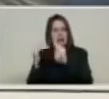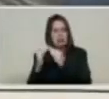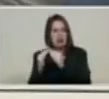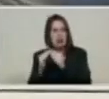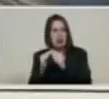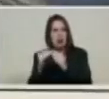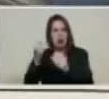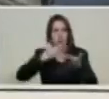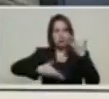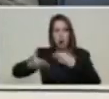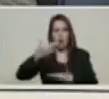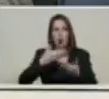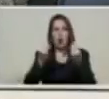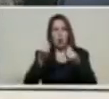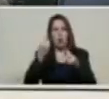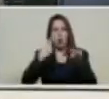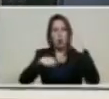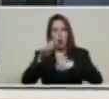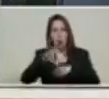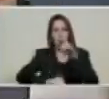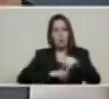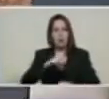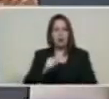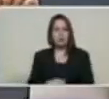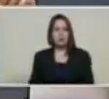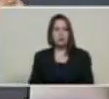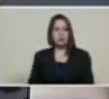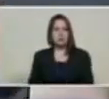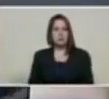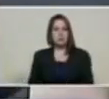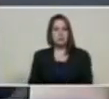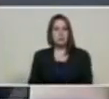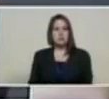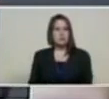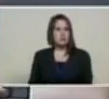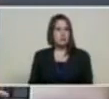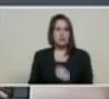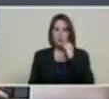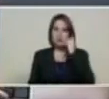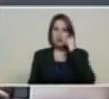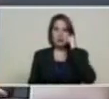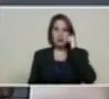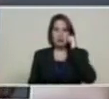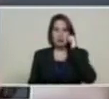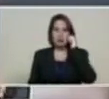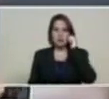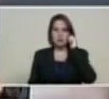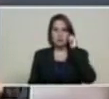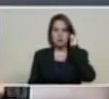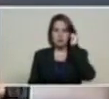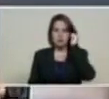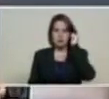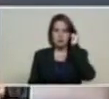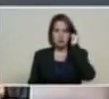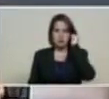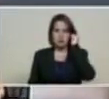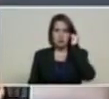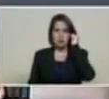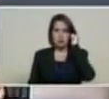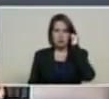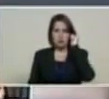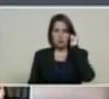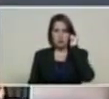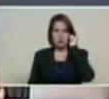petro correcto el blockchain venezolano venezuela